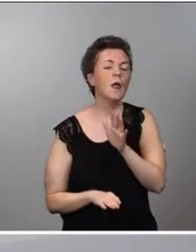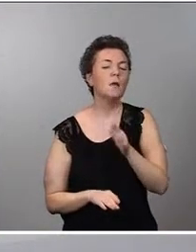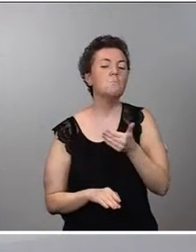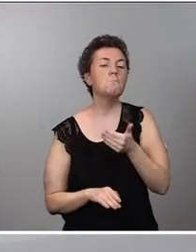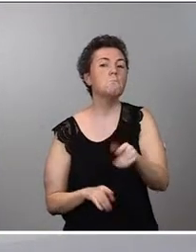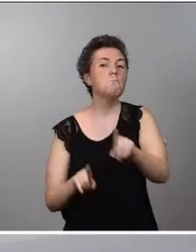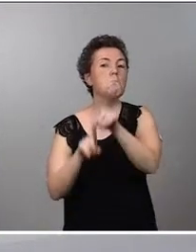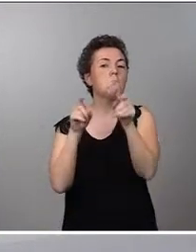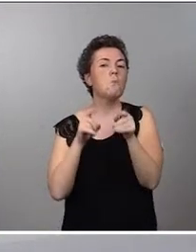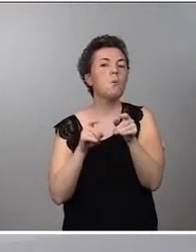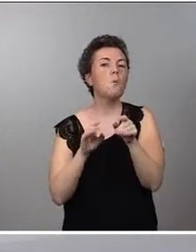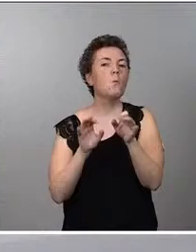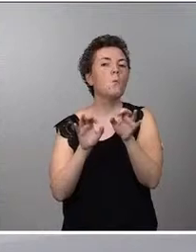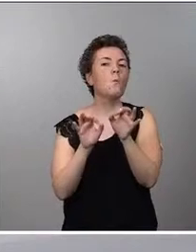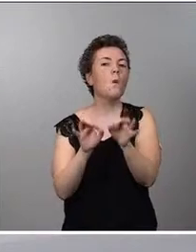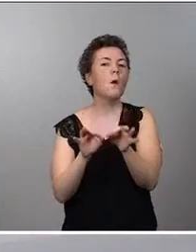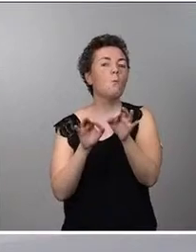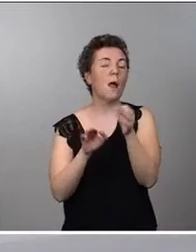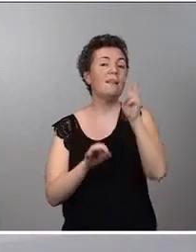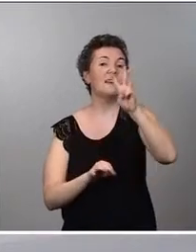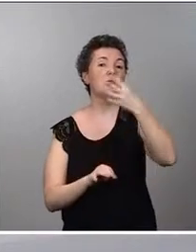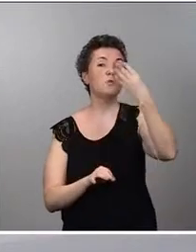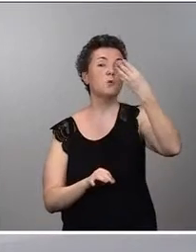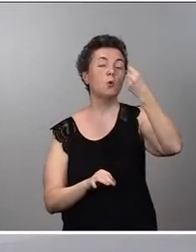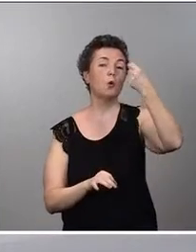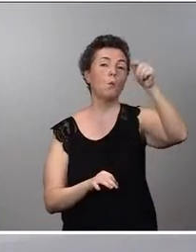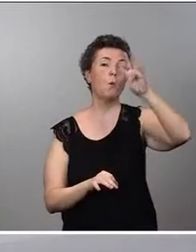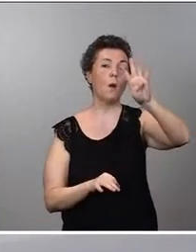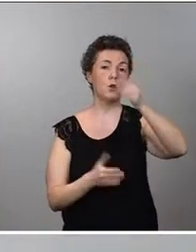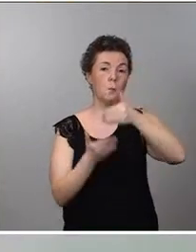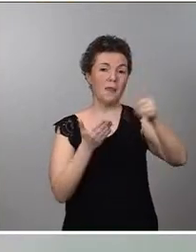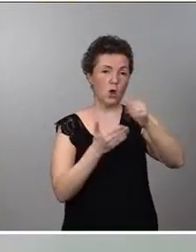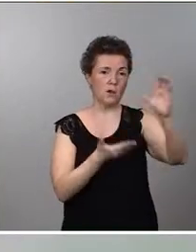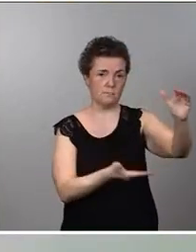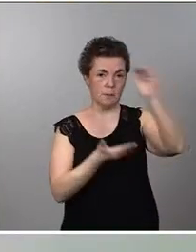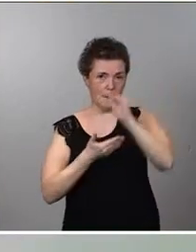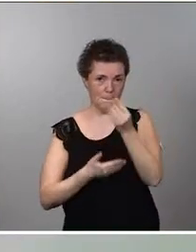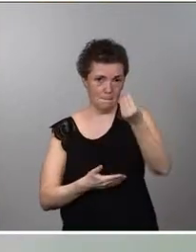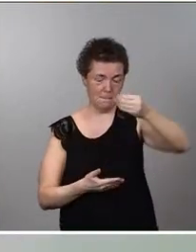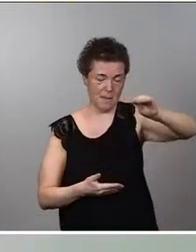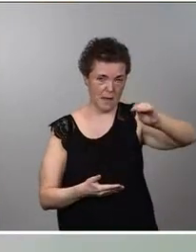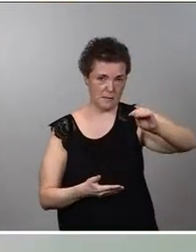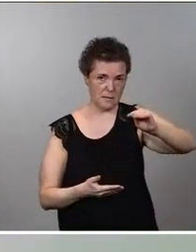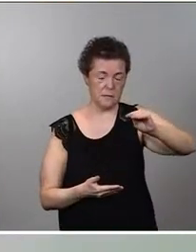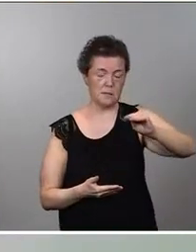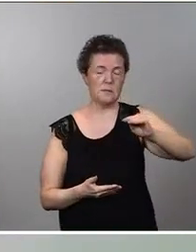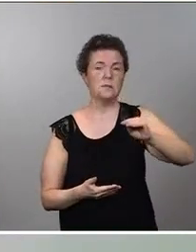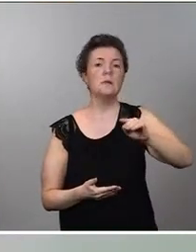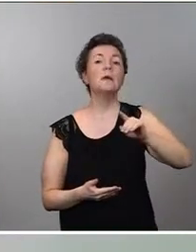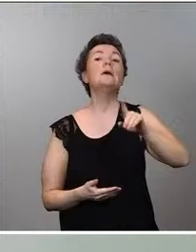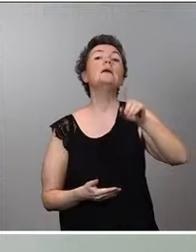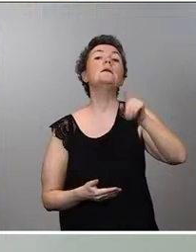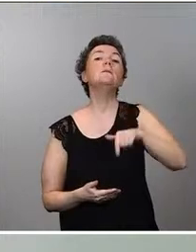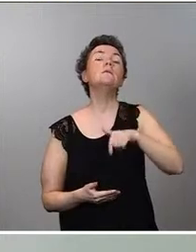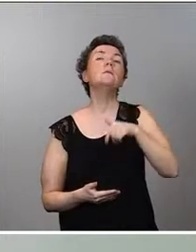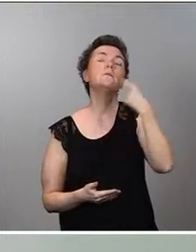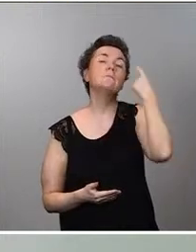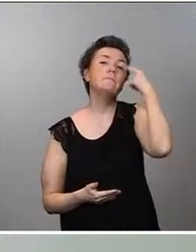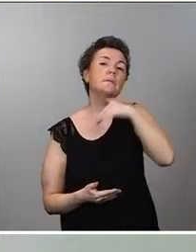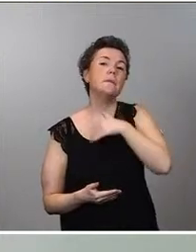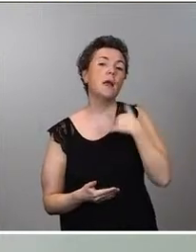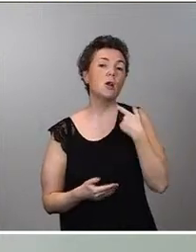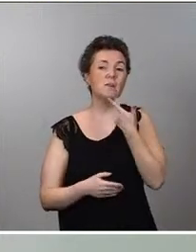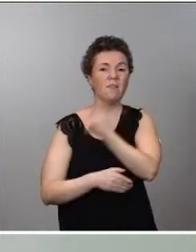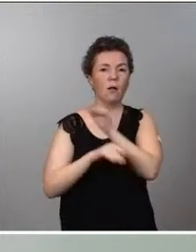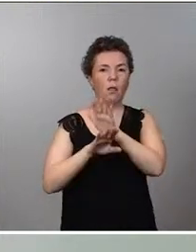pese a estos 3,4 millones de vacunas reasignadas que ha anunciado y si cree que con esta ralentización que se ha